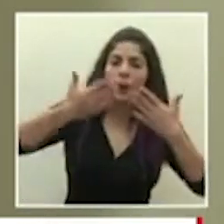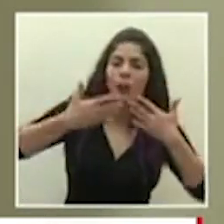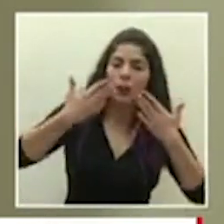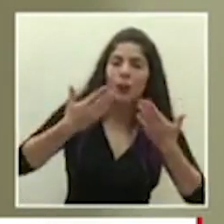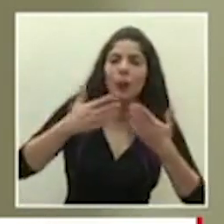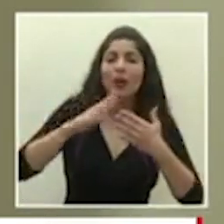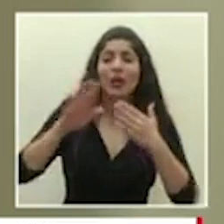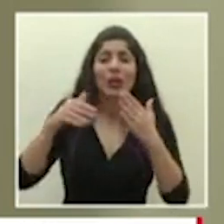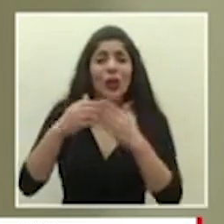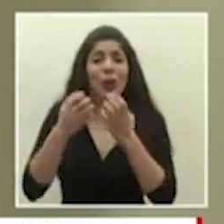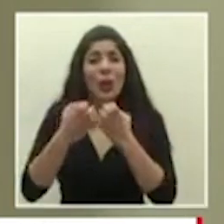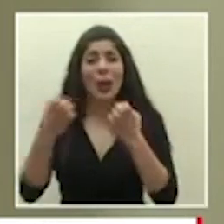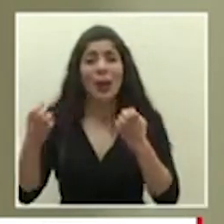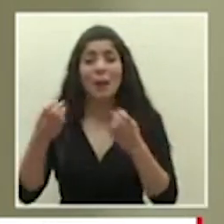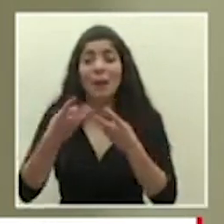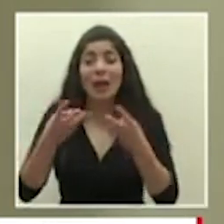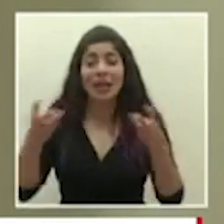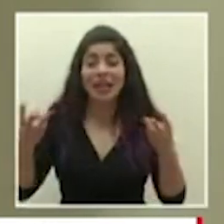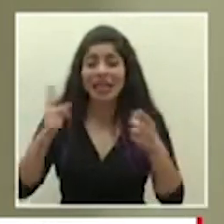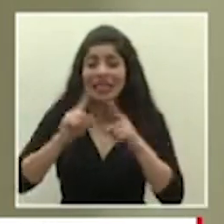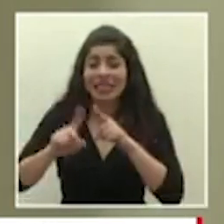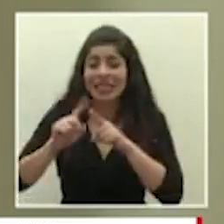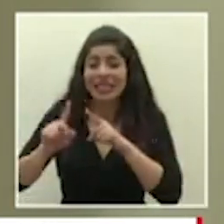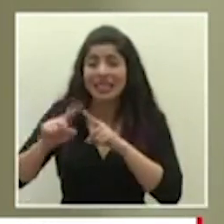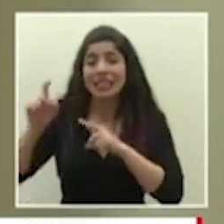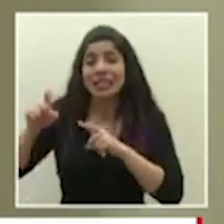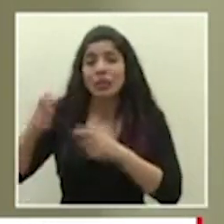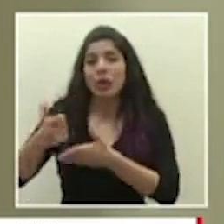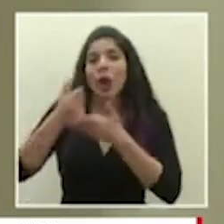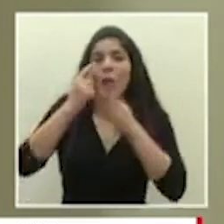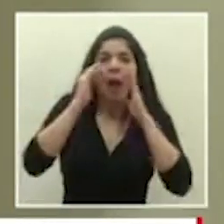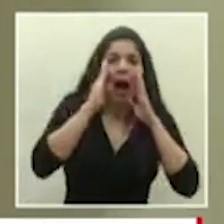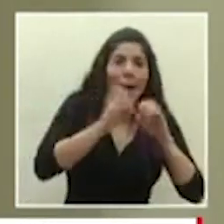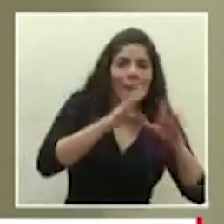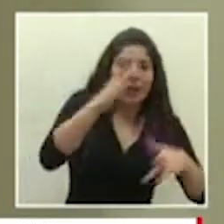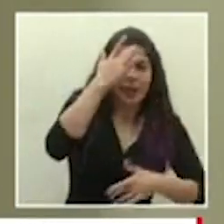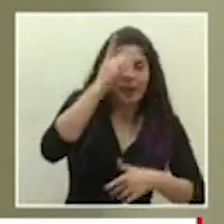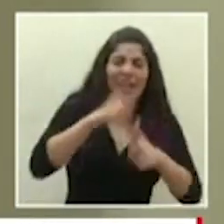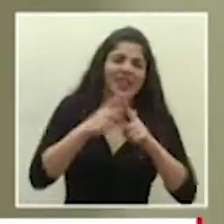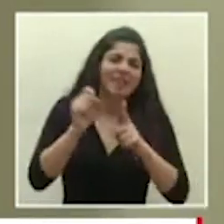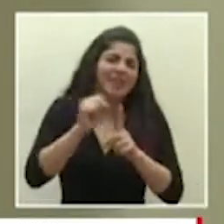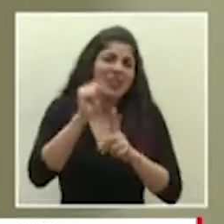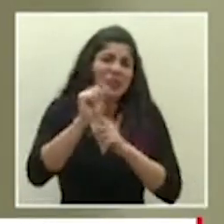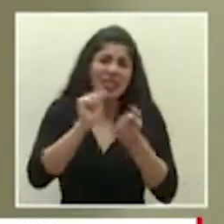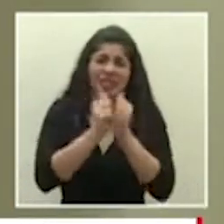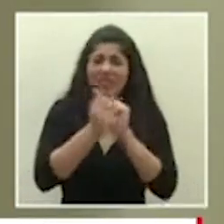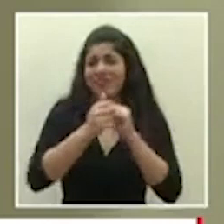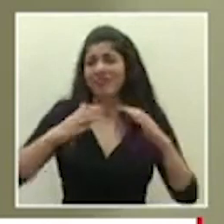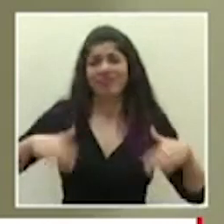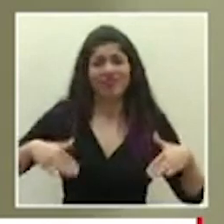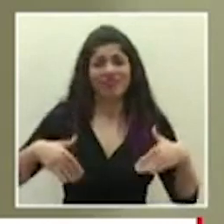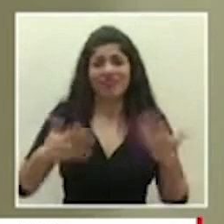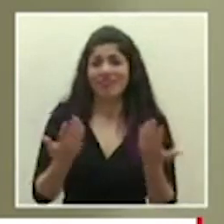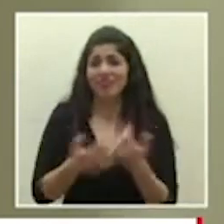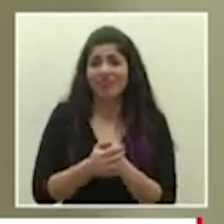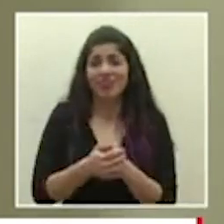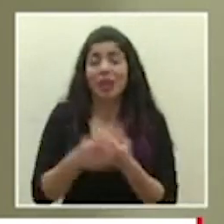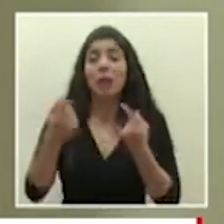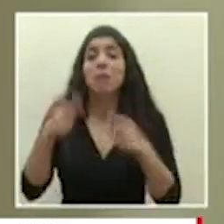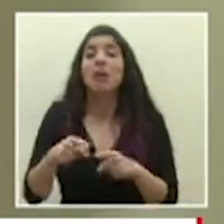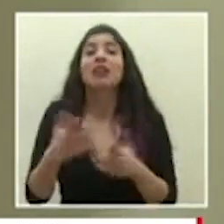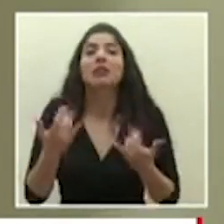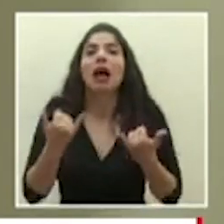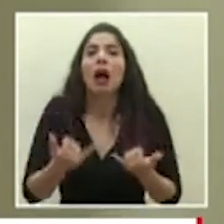y insumos para atender la pandemia entonces la situación no ha variado si hay algo que ha pasado es que